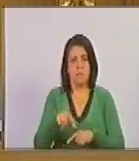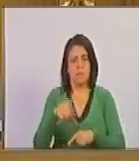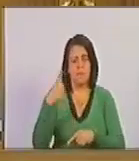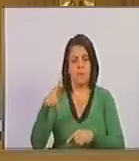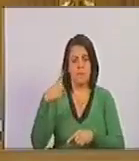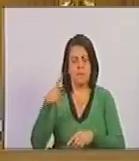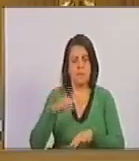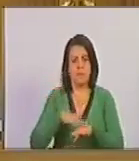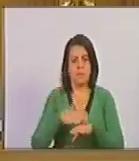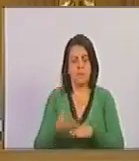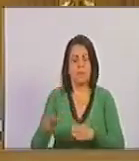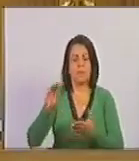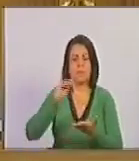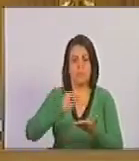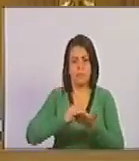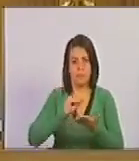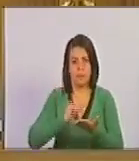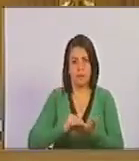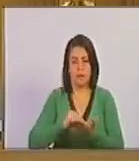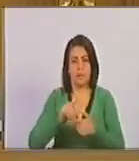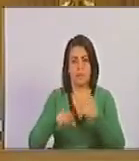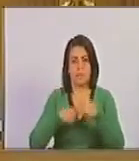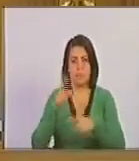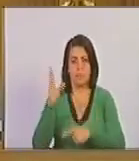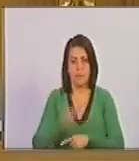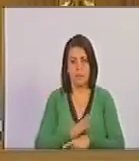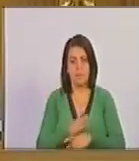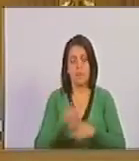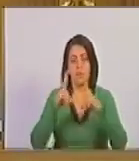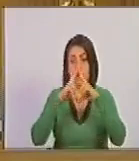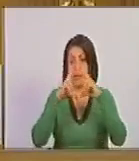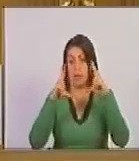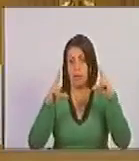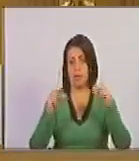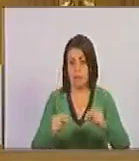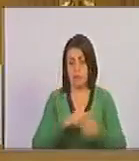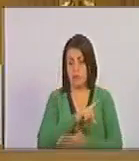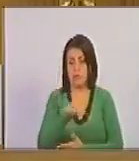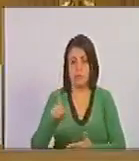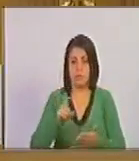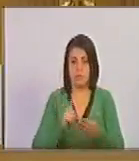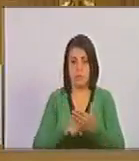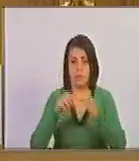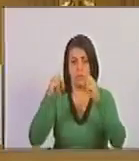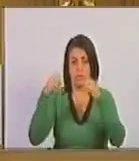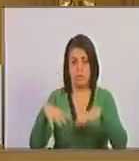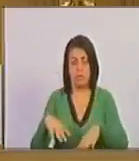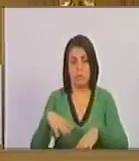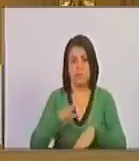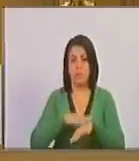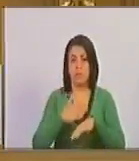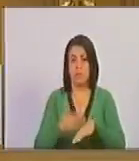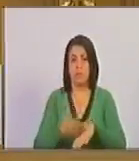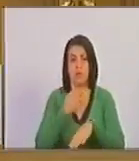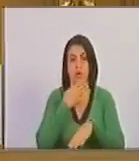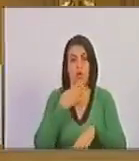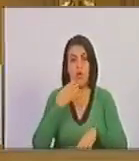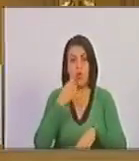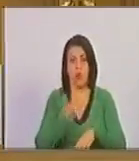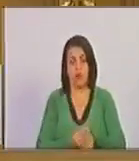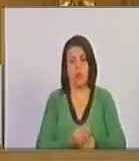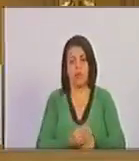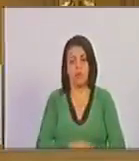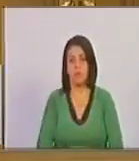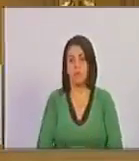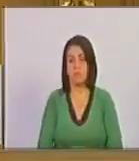derecha, volvió al regreso de una Nicaragua completamente abandonada donde los jóvenes y